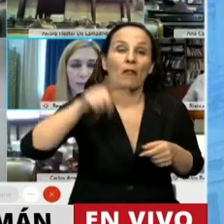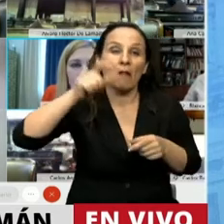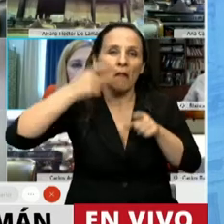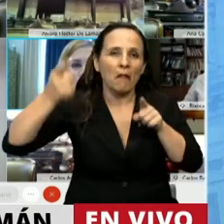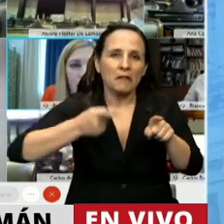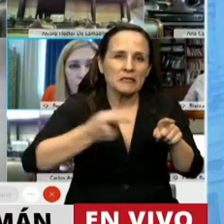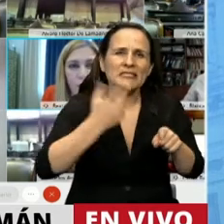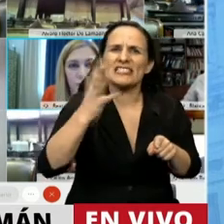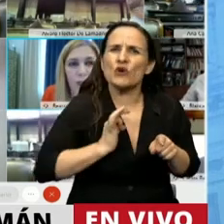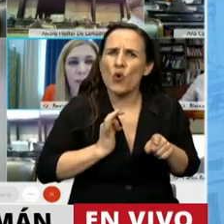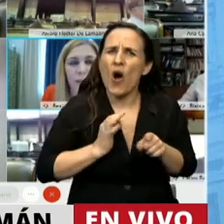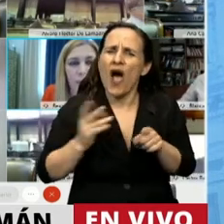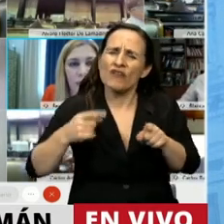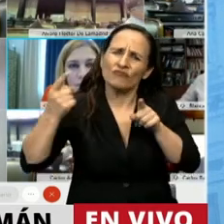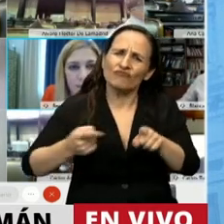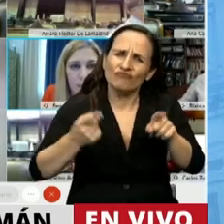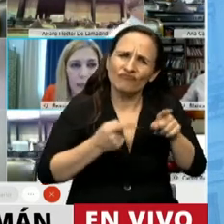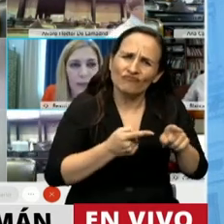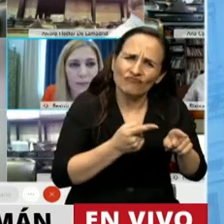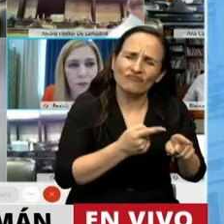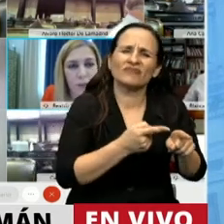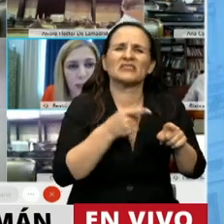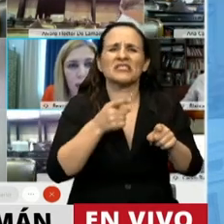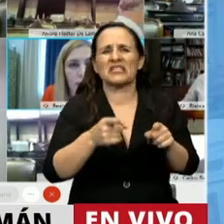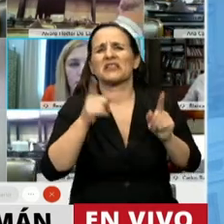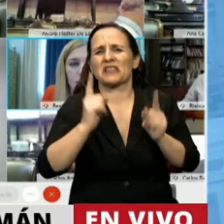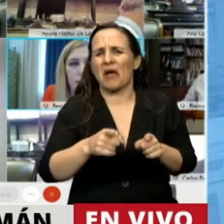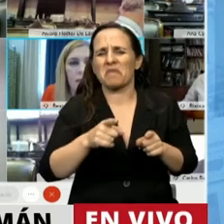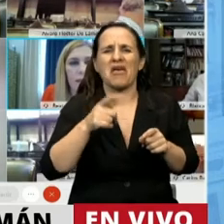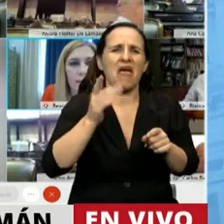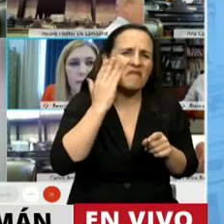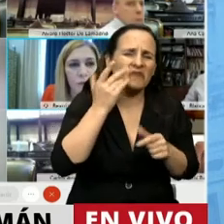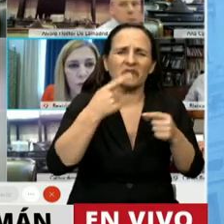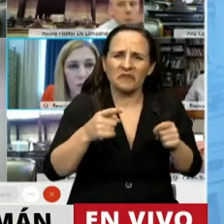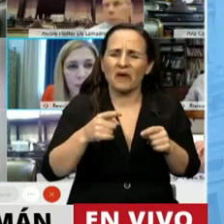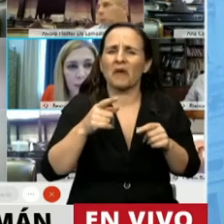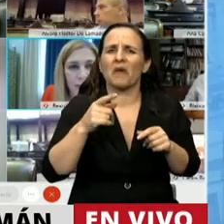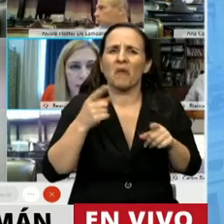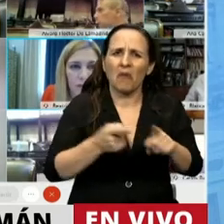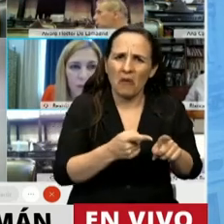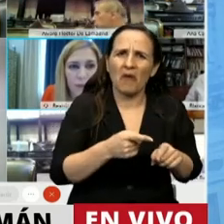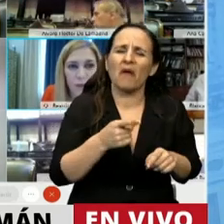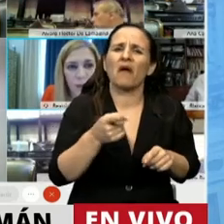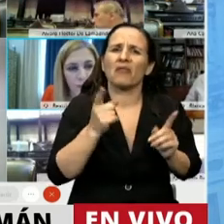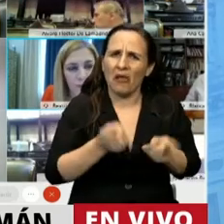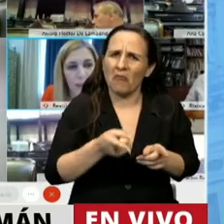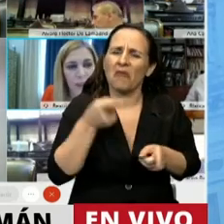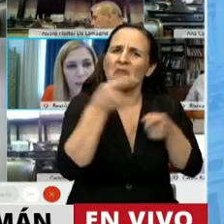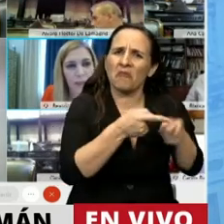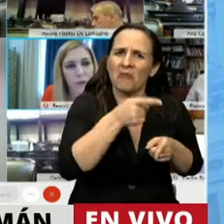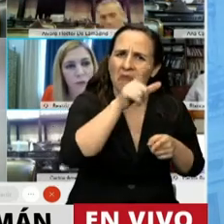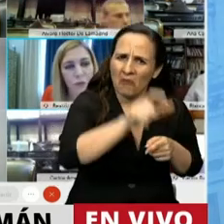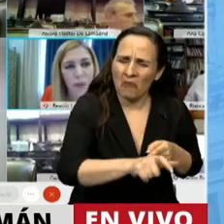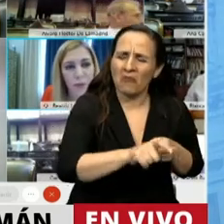seguía hace más de 5 años, no solamente de manera física, en las redes sociales, lastimando no solamente a ella, sino también a toda su